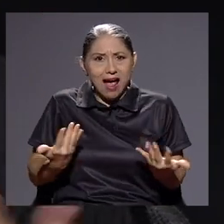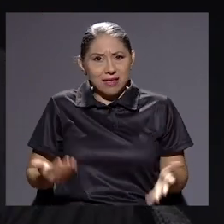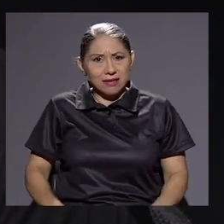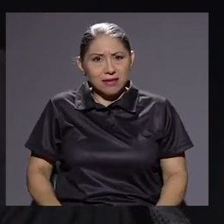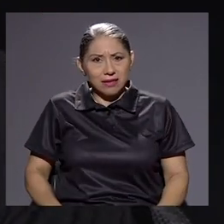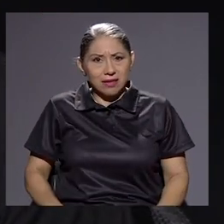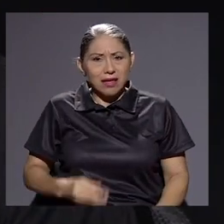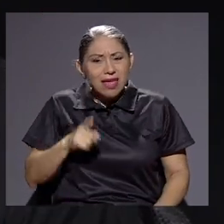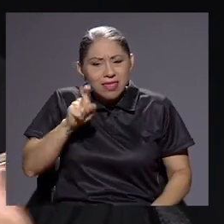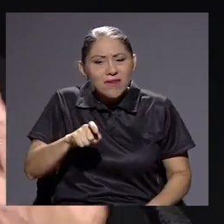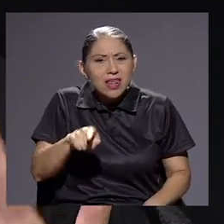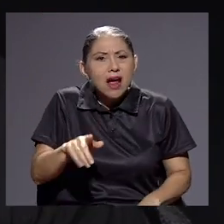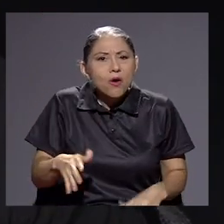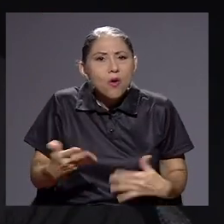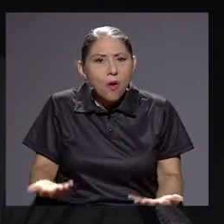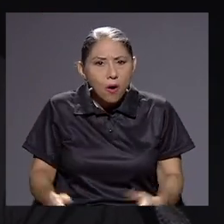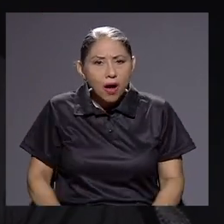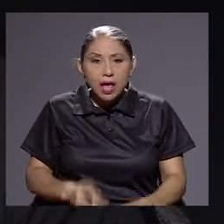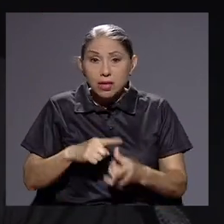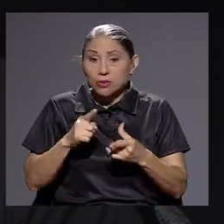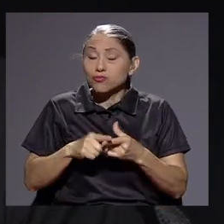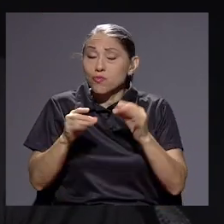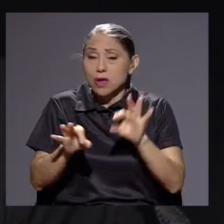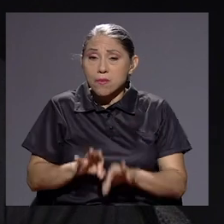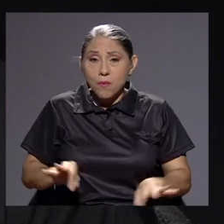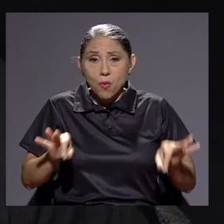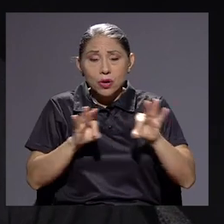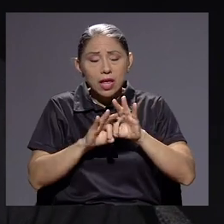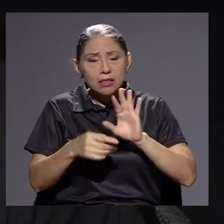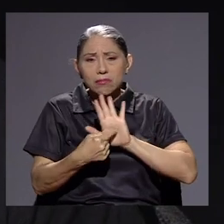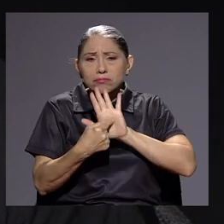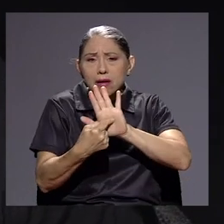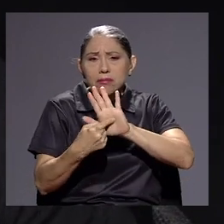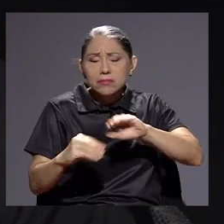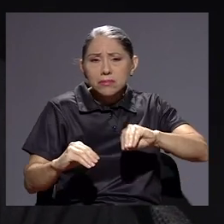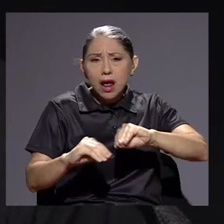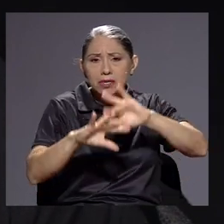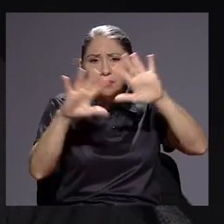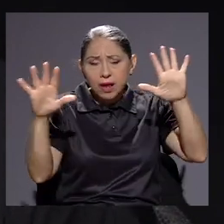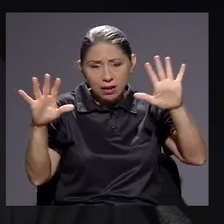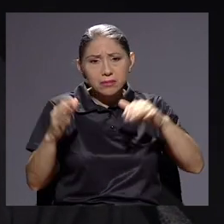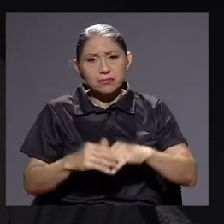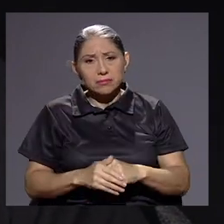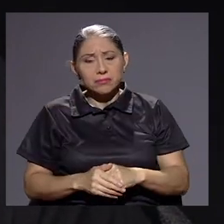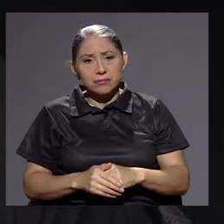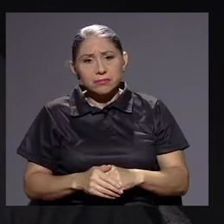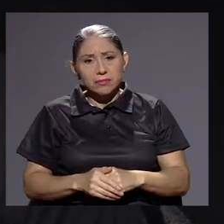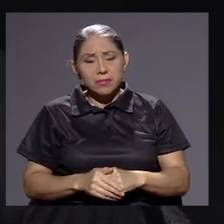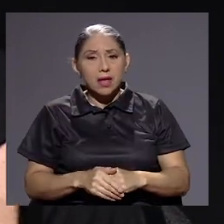de lo que debería estar? Sí, y es totalmente